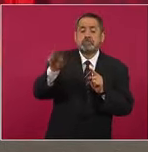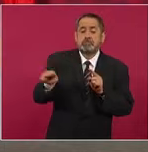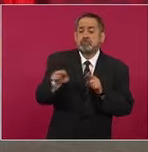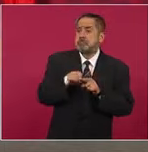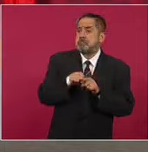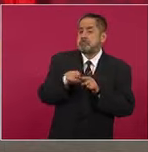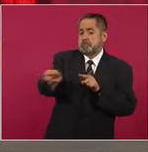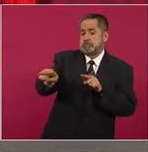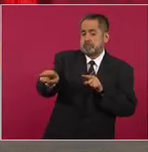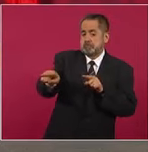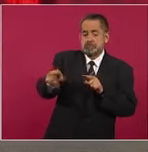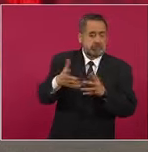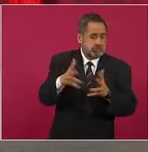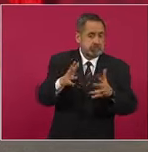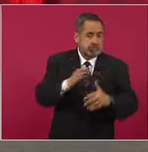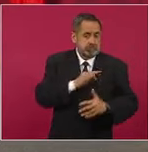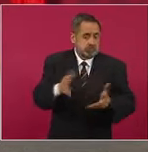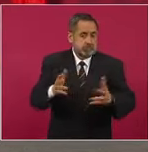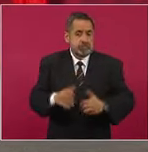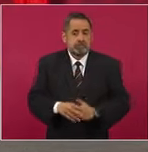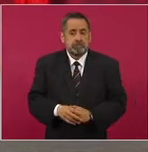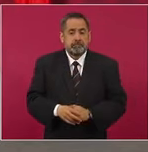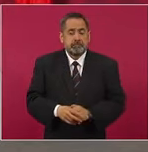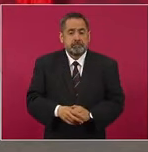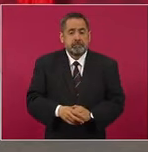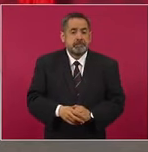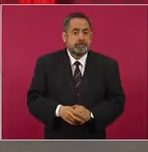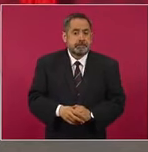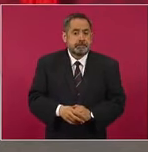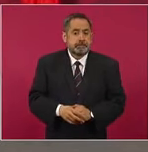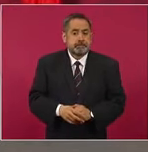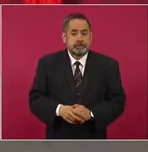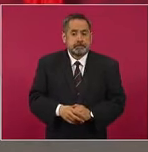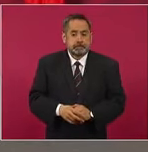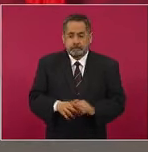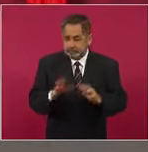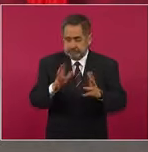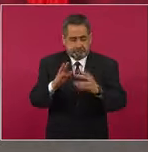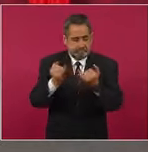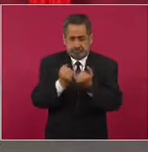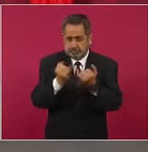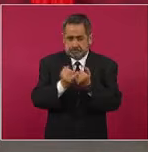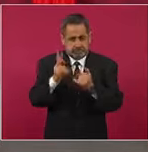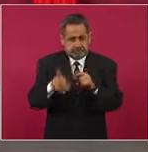más o menos.